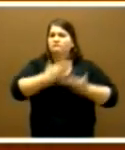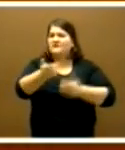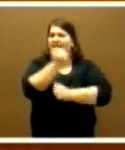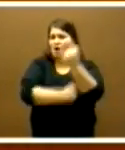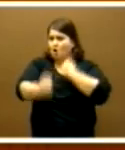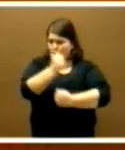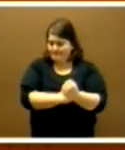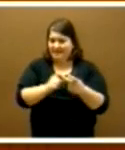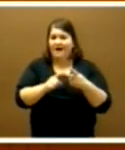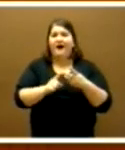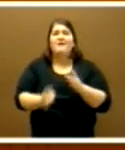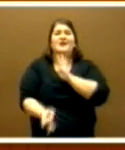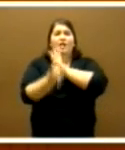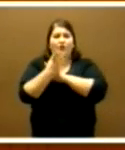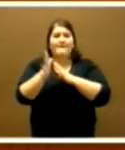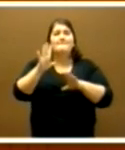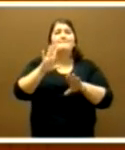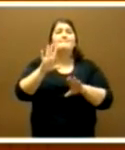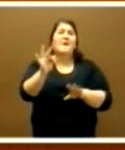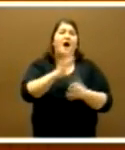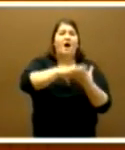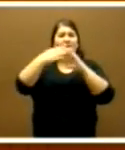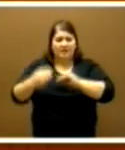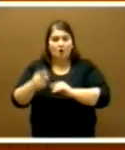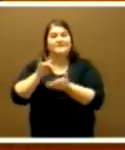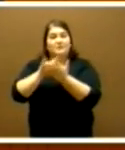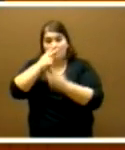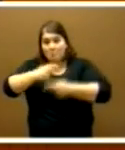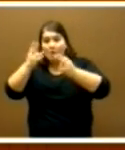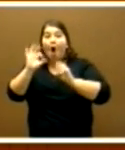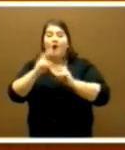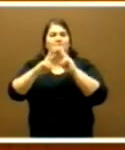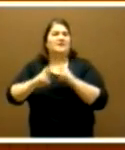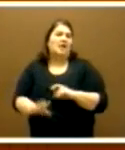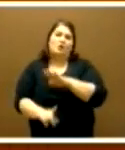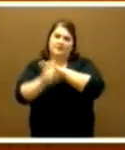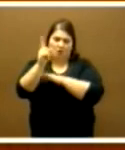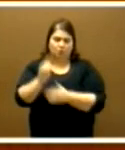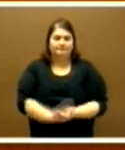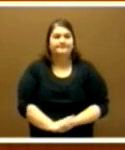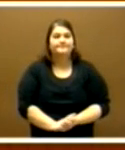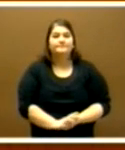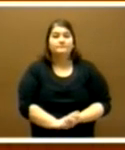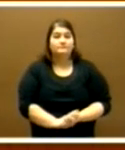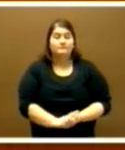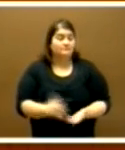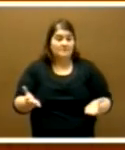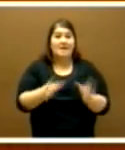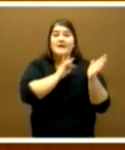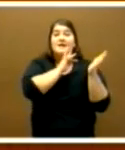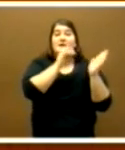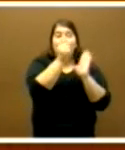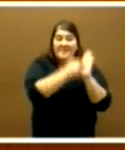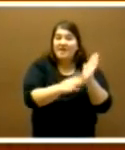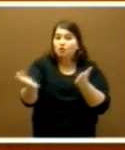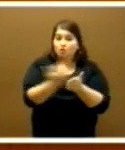económicas, otras de creación y reajuste de servicios públicos y otras de investigación y desarrollo. Todas las medidas serán